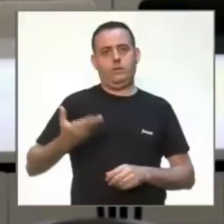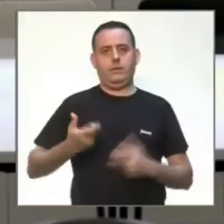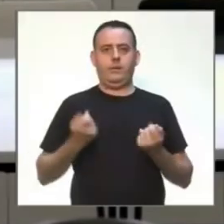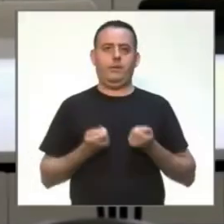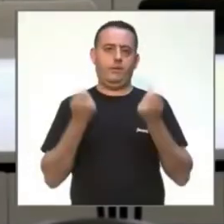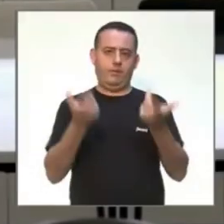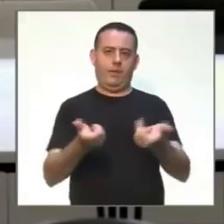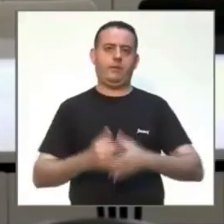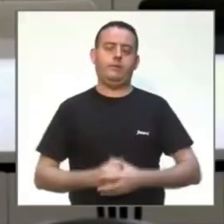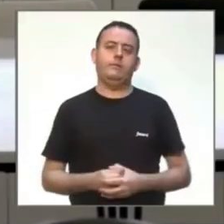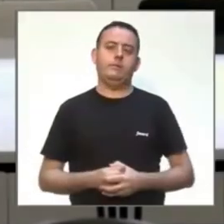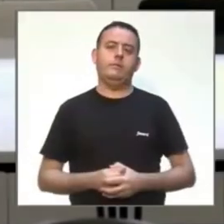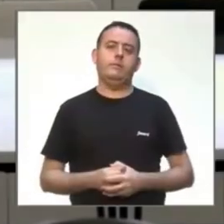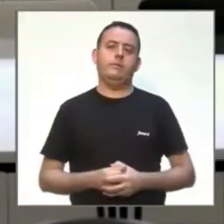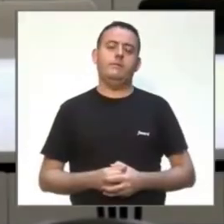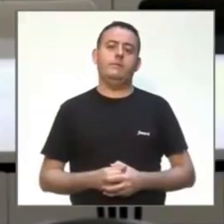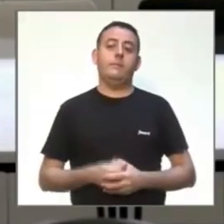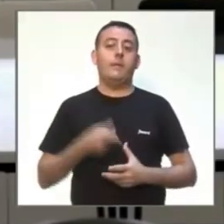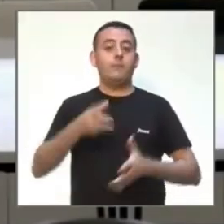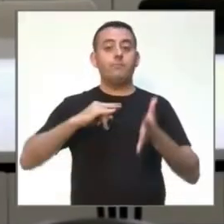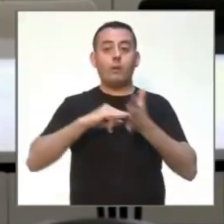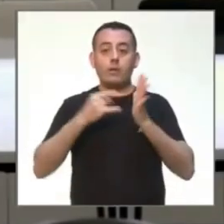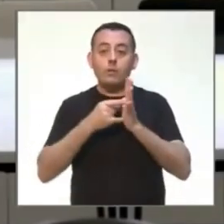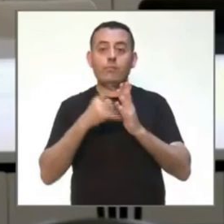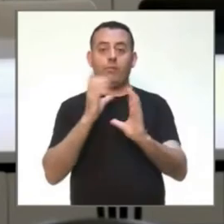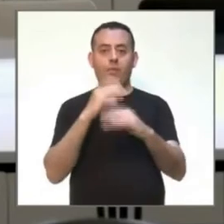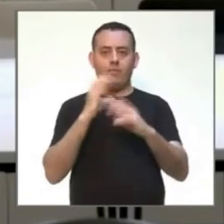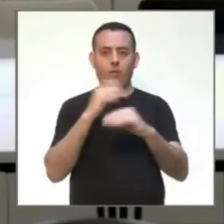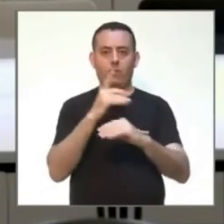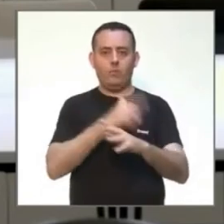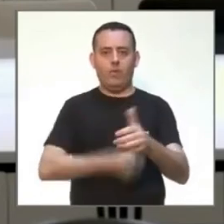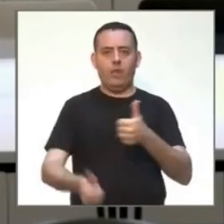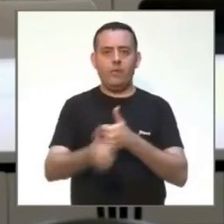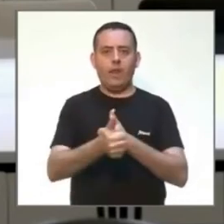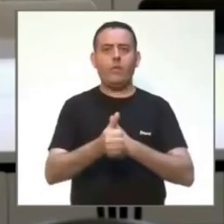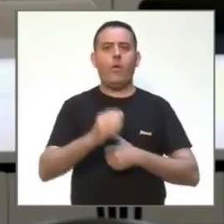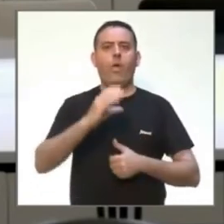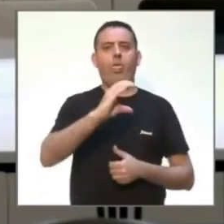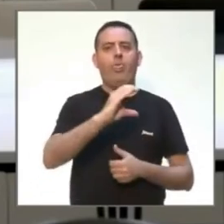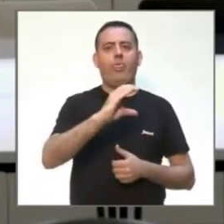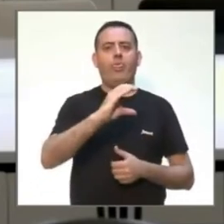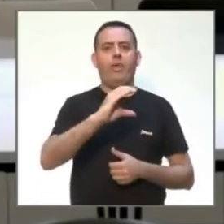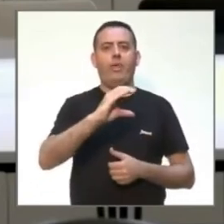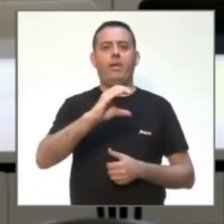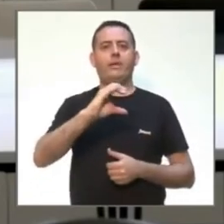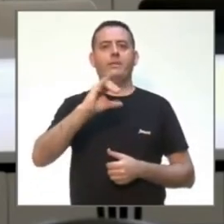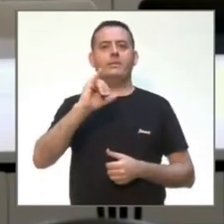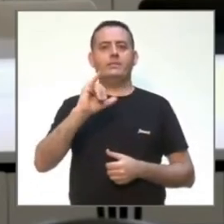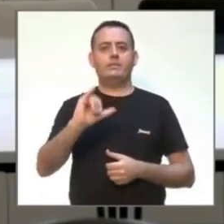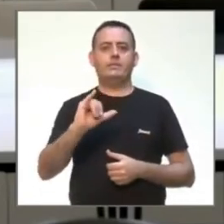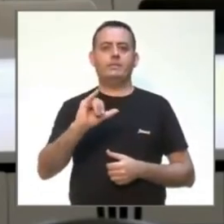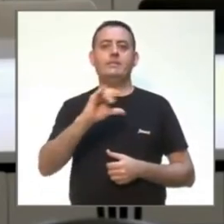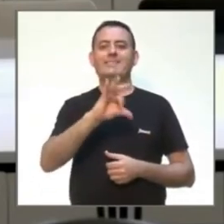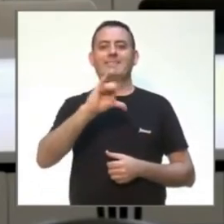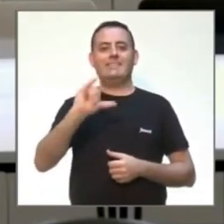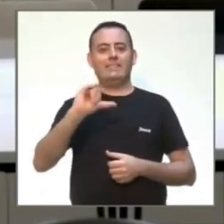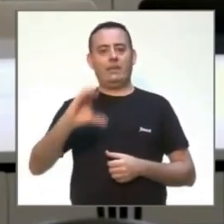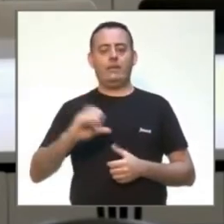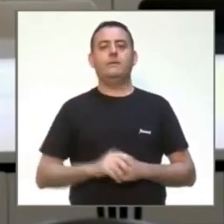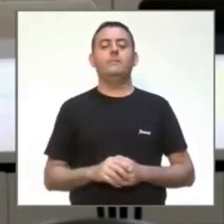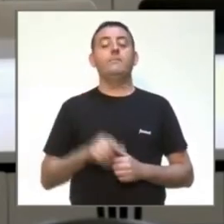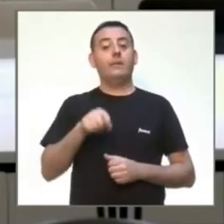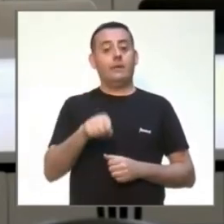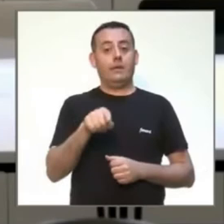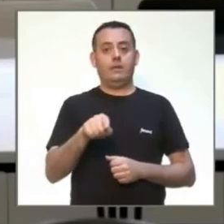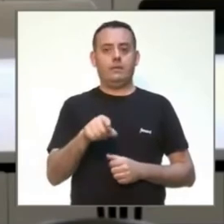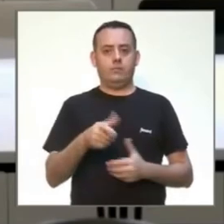proyecto, fue científico liderado por el CSIC y que continúa, como dice el presidente, tiene potencial, como decía él, para